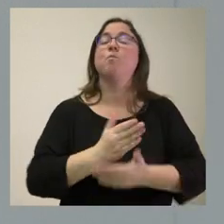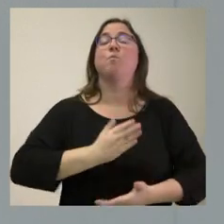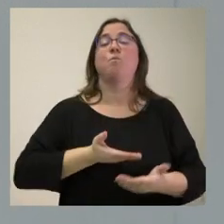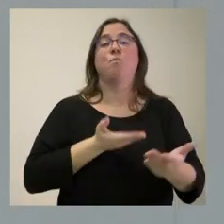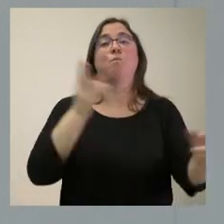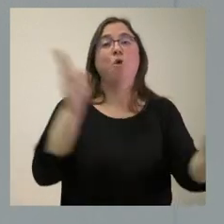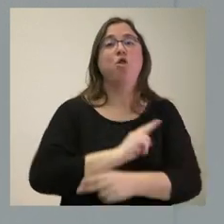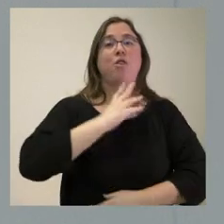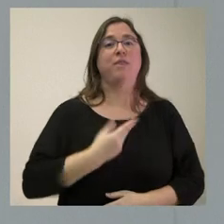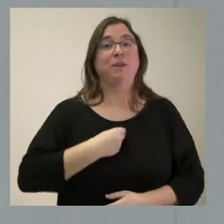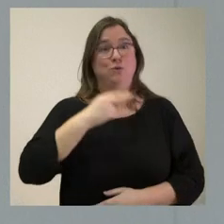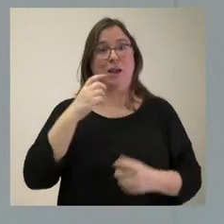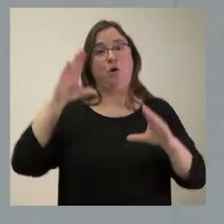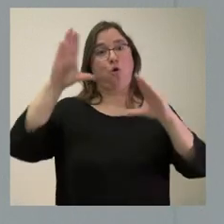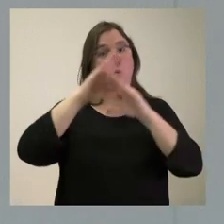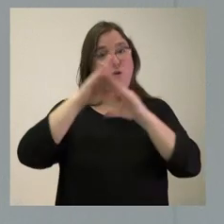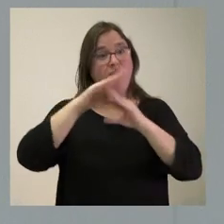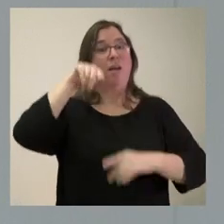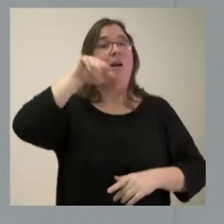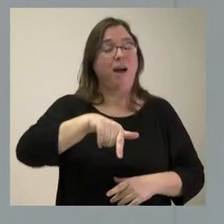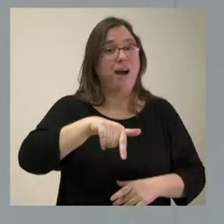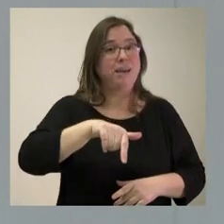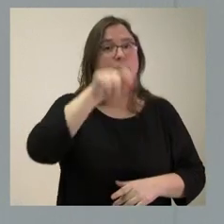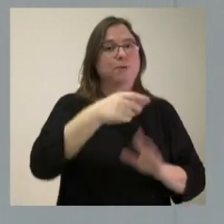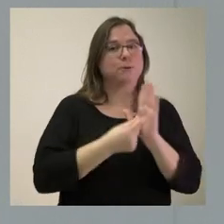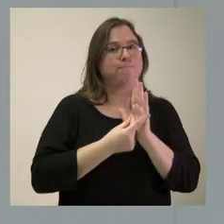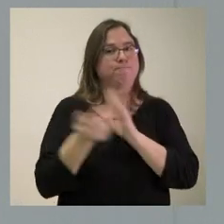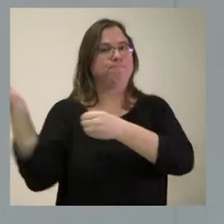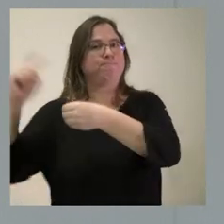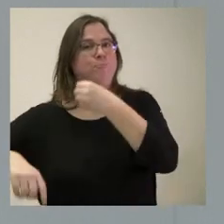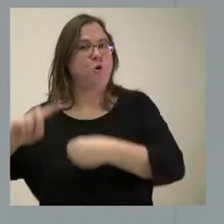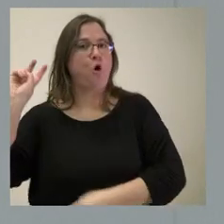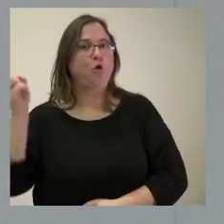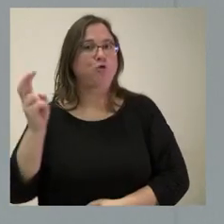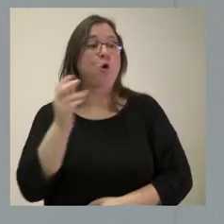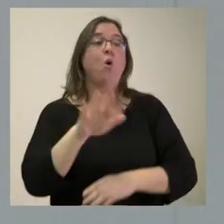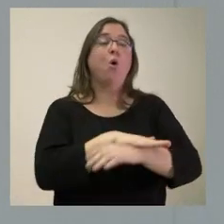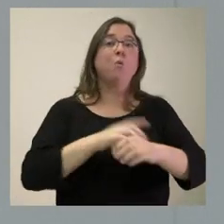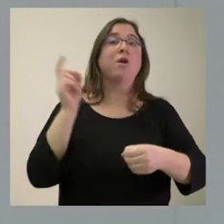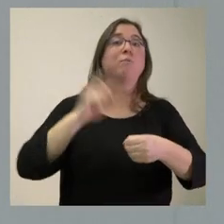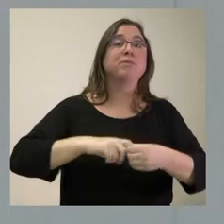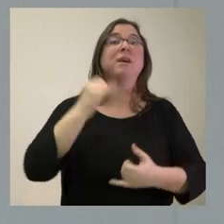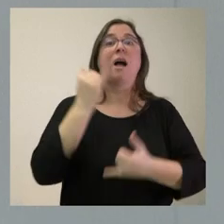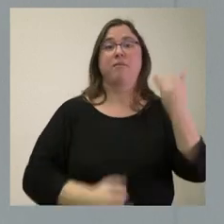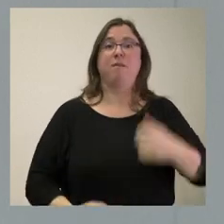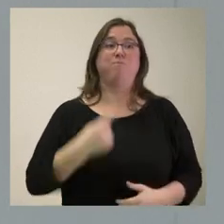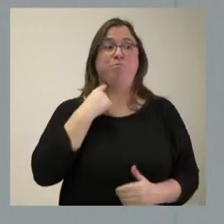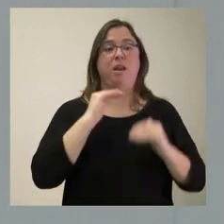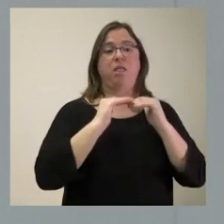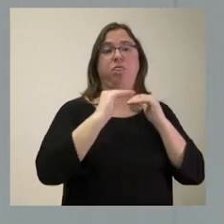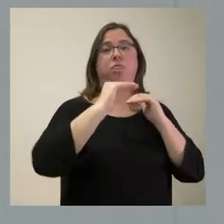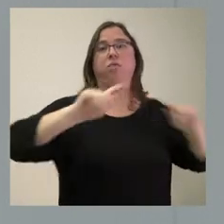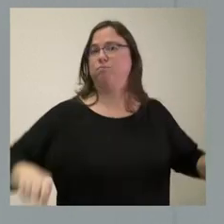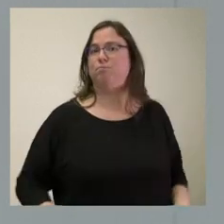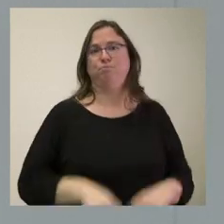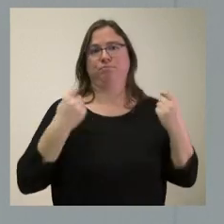Madrid, dio lugar a la existencia de algún transfuga en uno de los grupos que apoyaba el Gobierno y, por tanto, la pérdida de estabilidad y del apoyo